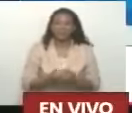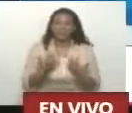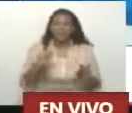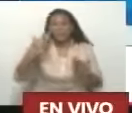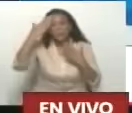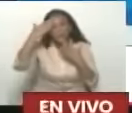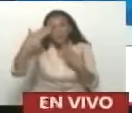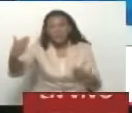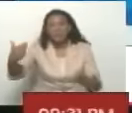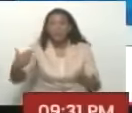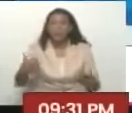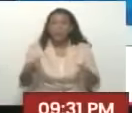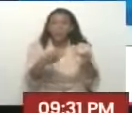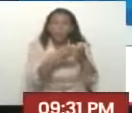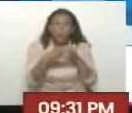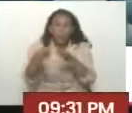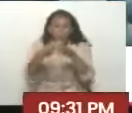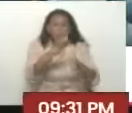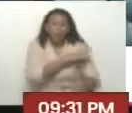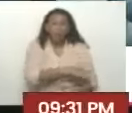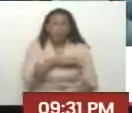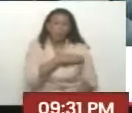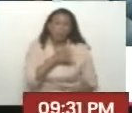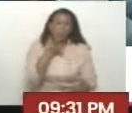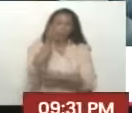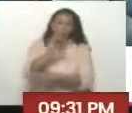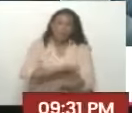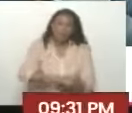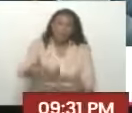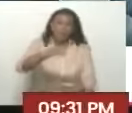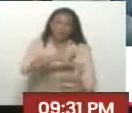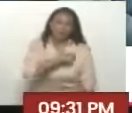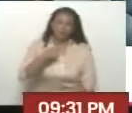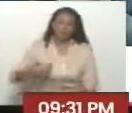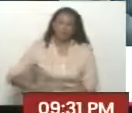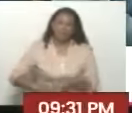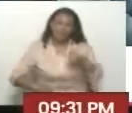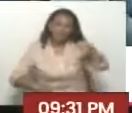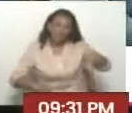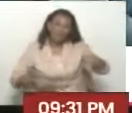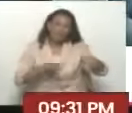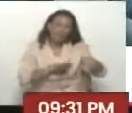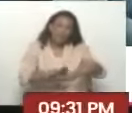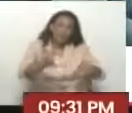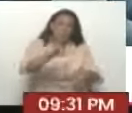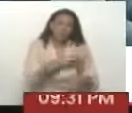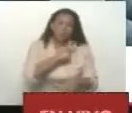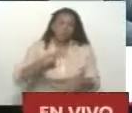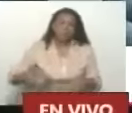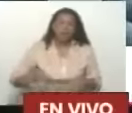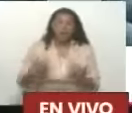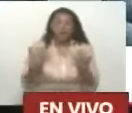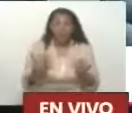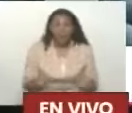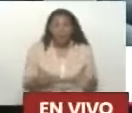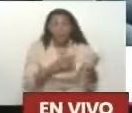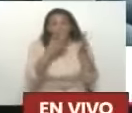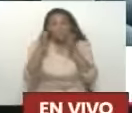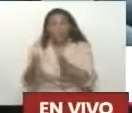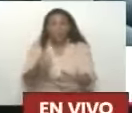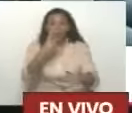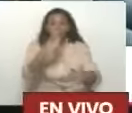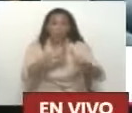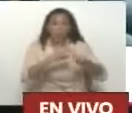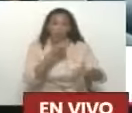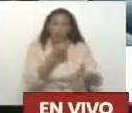mi saludo. Por allá están las delegaciones por la China. De Caracas a Shanghái. Y ahora nos vamos. Del uno por